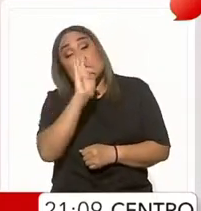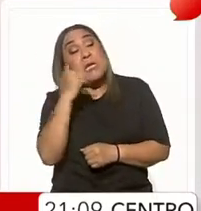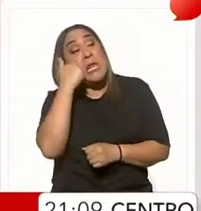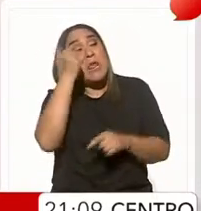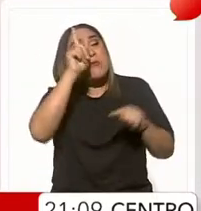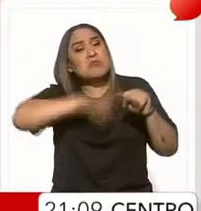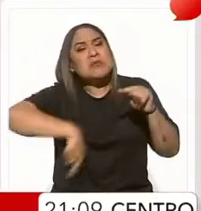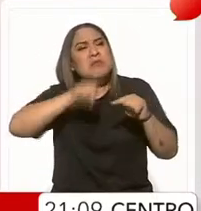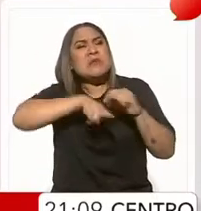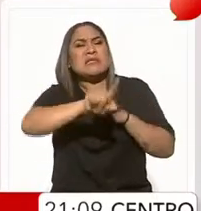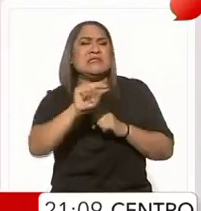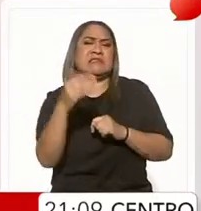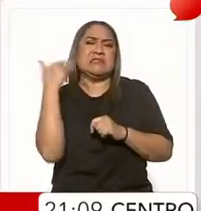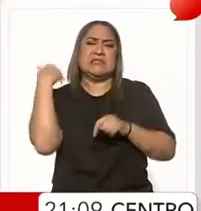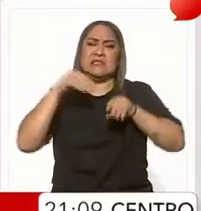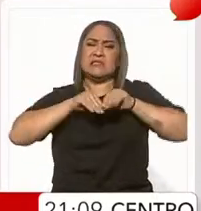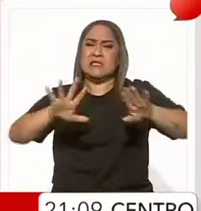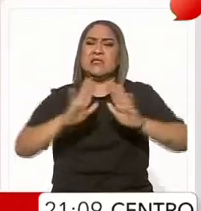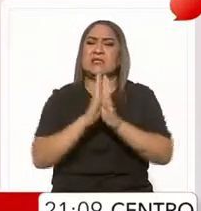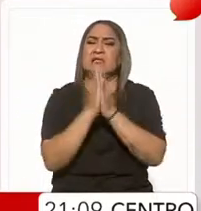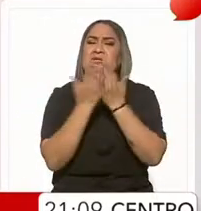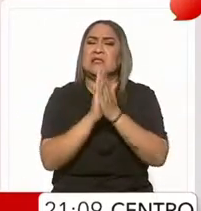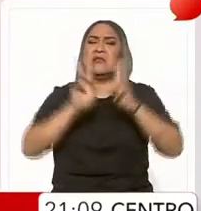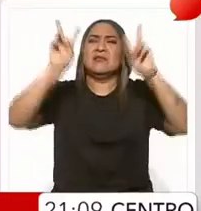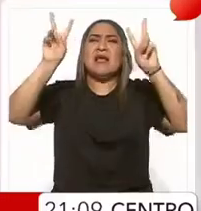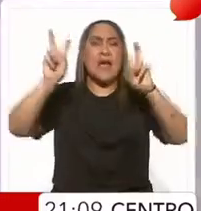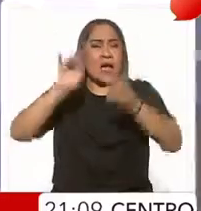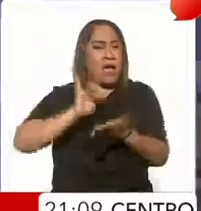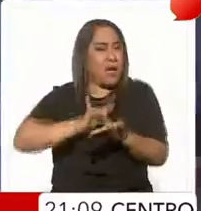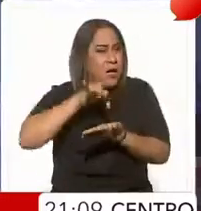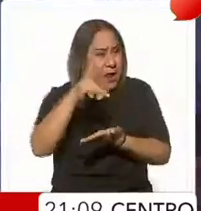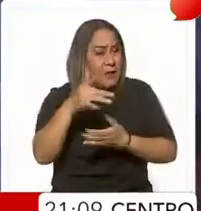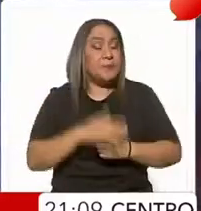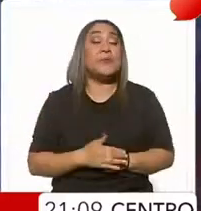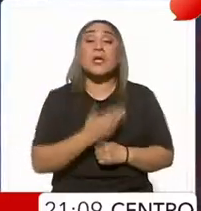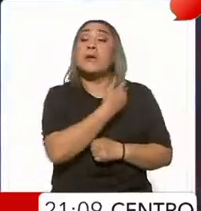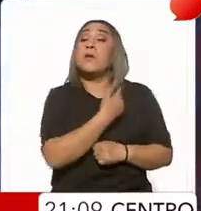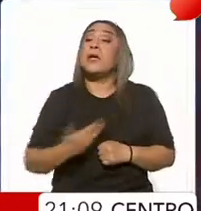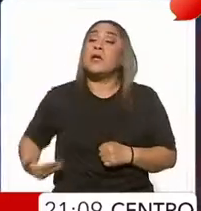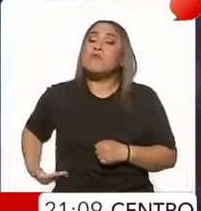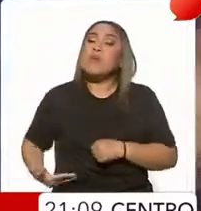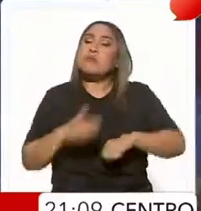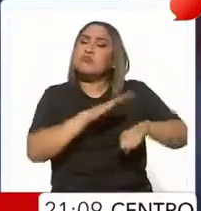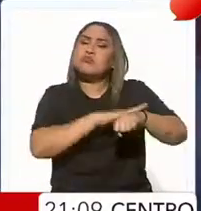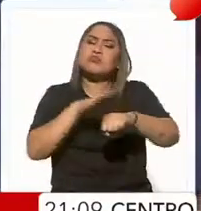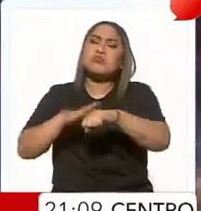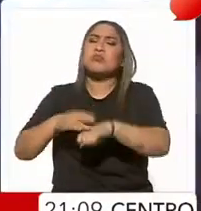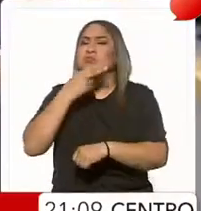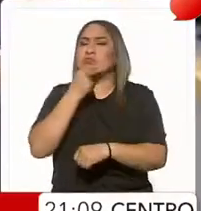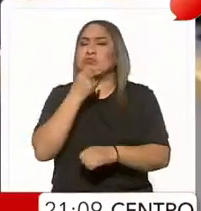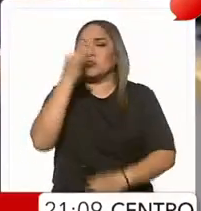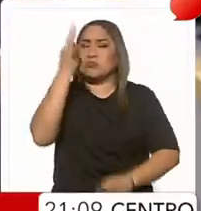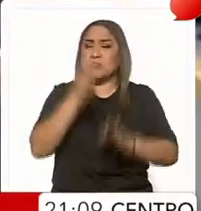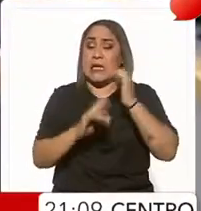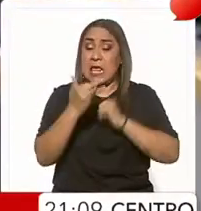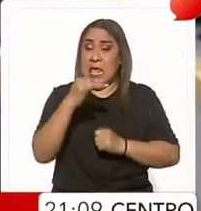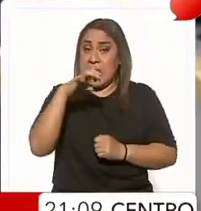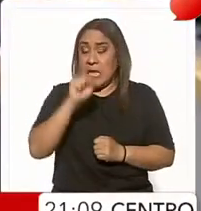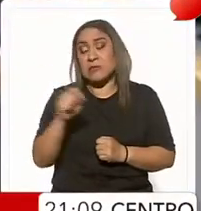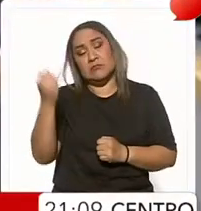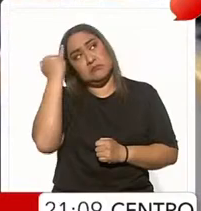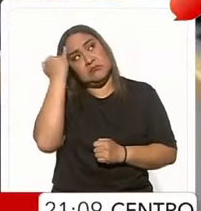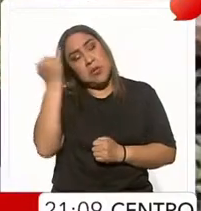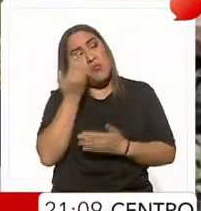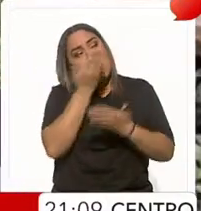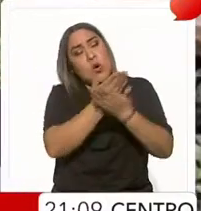difusión de su más reciente libro titulado Gracias. El mandatario dijo que el magistrado Reyes Rodríguez Mondragón propone que